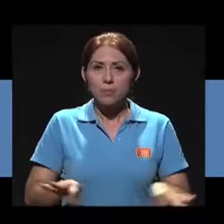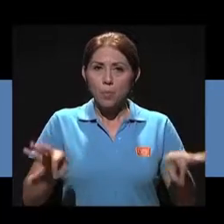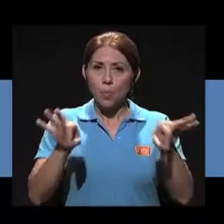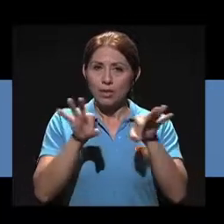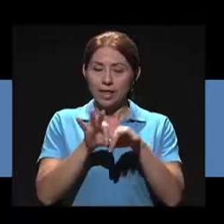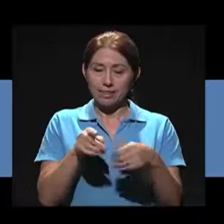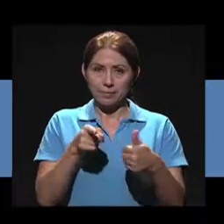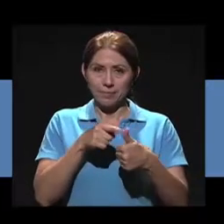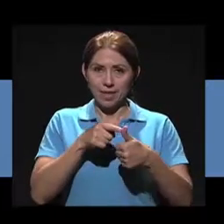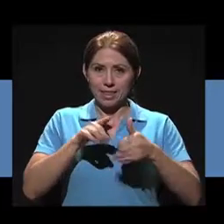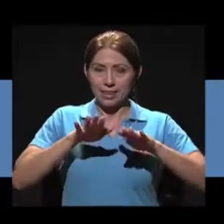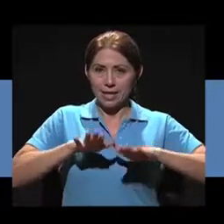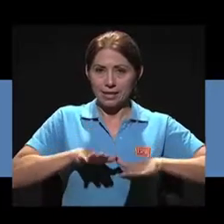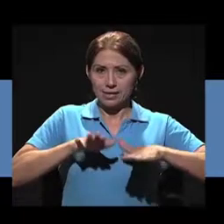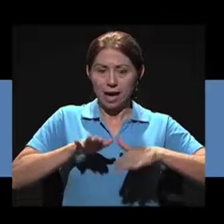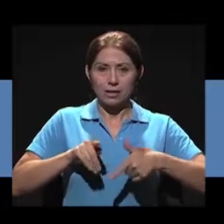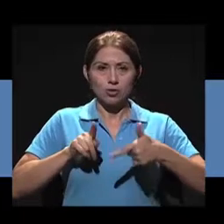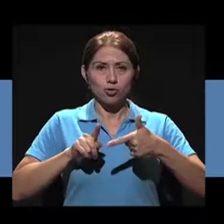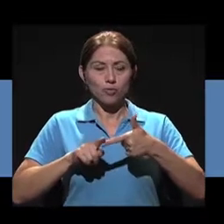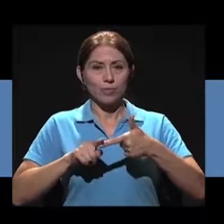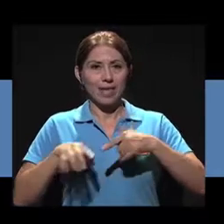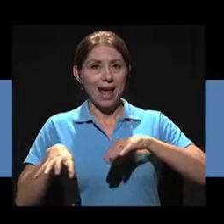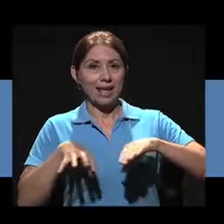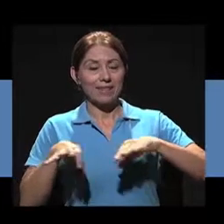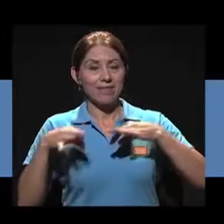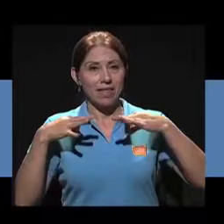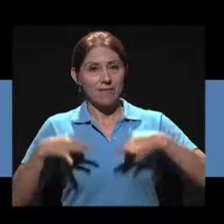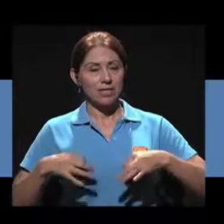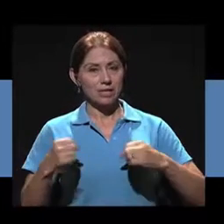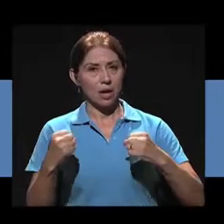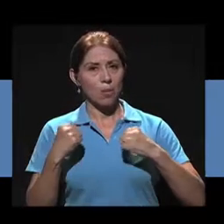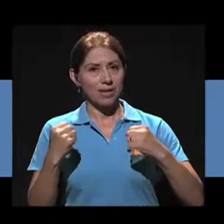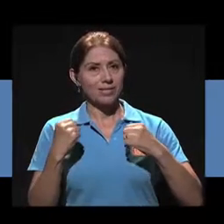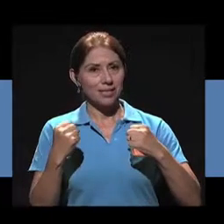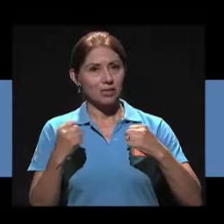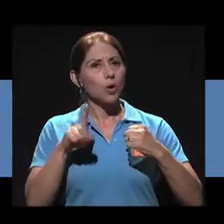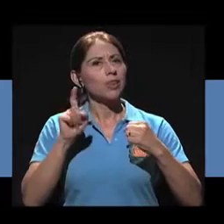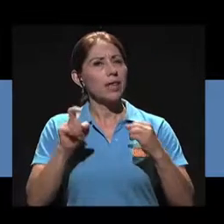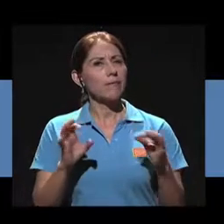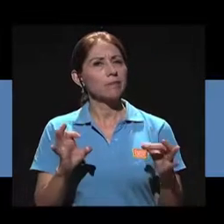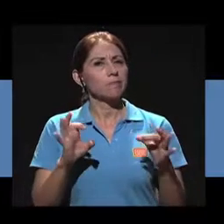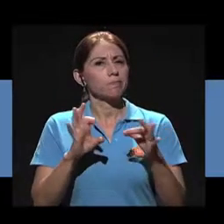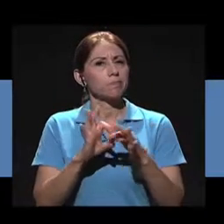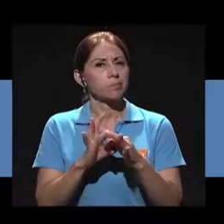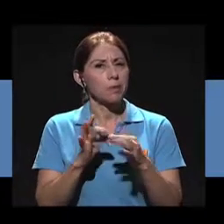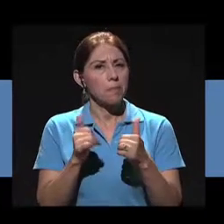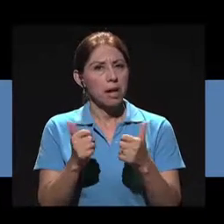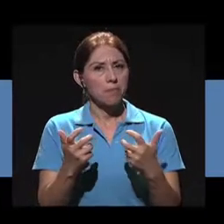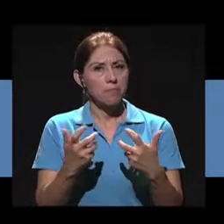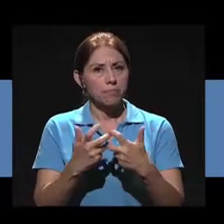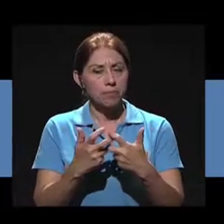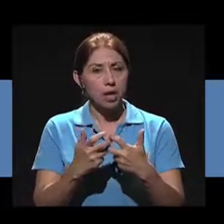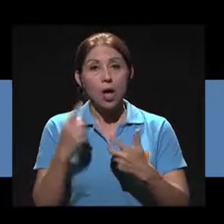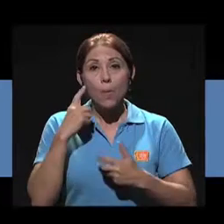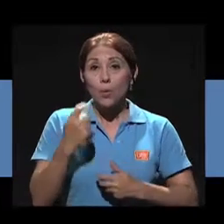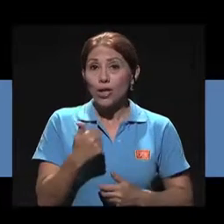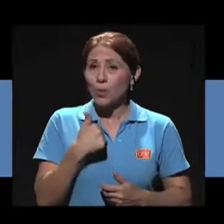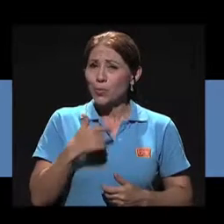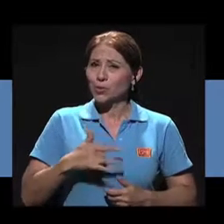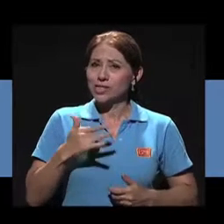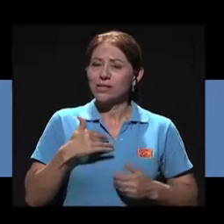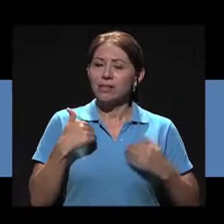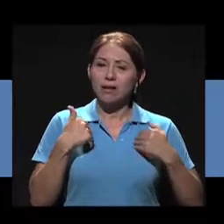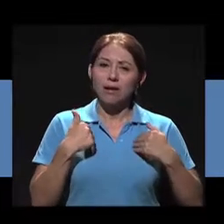combinación entre descanso y ejercicio o actividad física, porque por un lado se siente uno muy